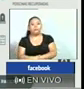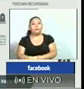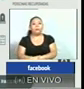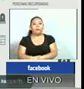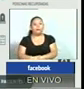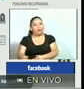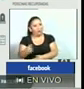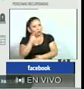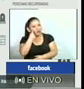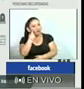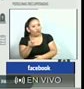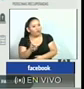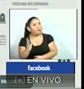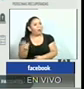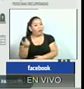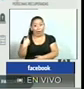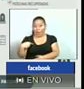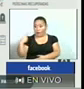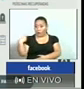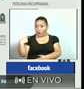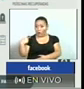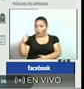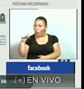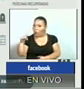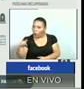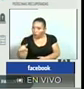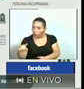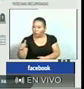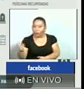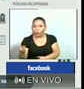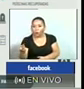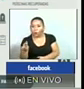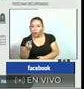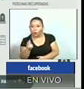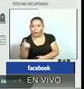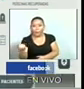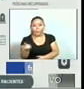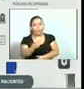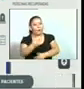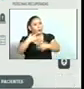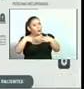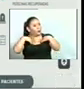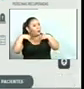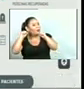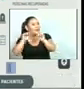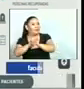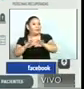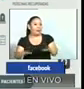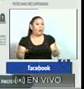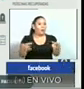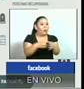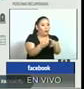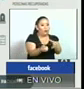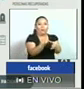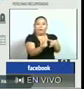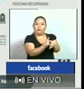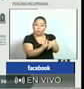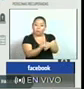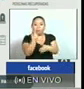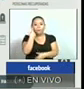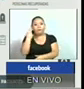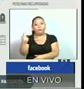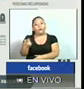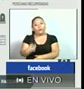tanto ayer como para amanecer hoy era más el número de personas recuperadas que el número de casos nuevos. Así las